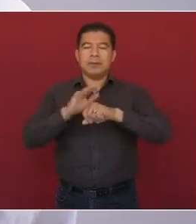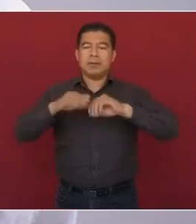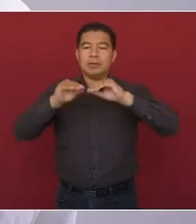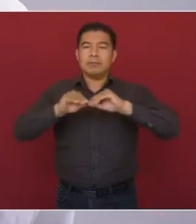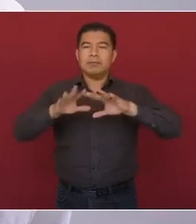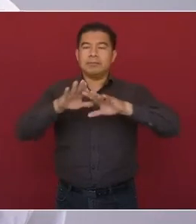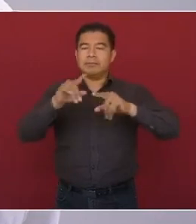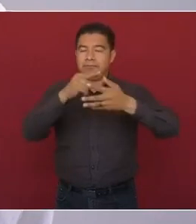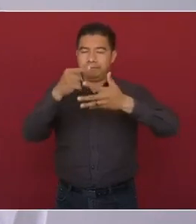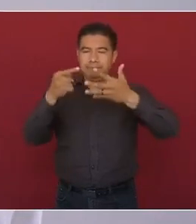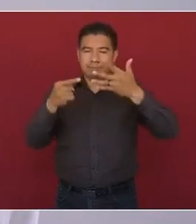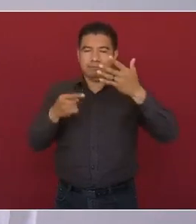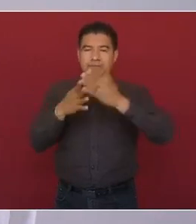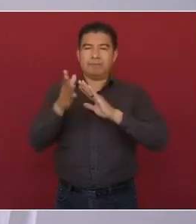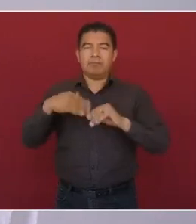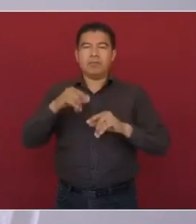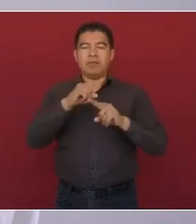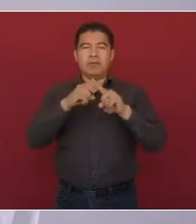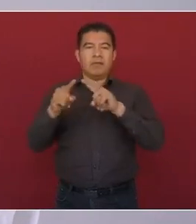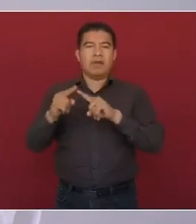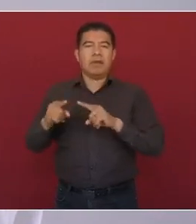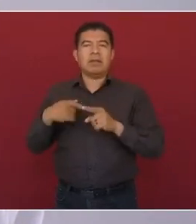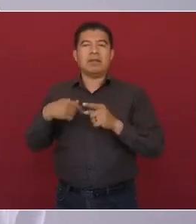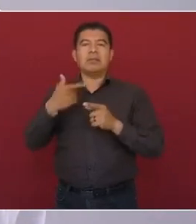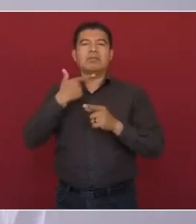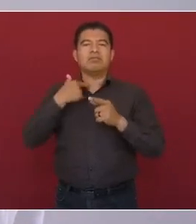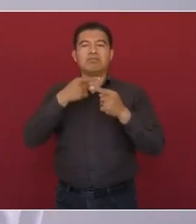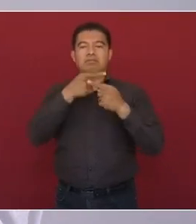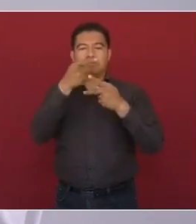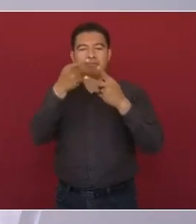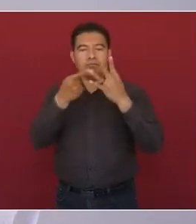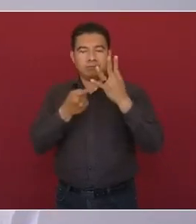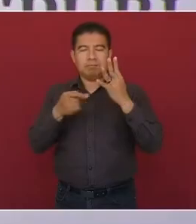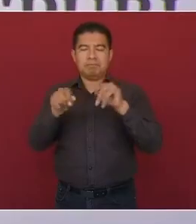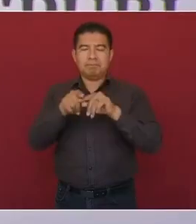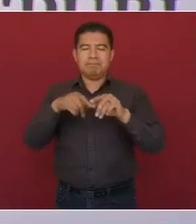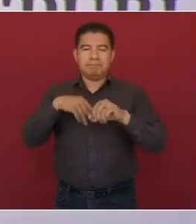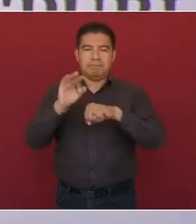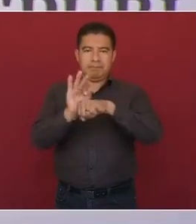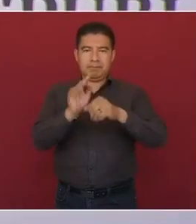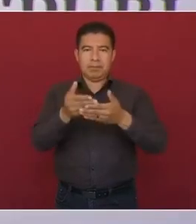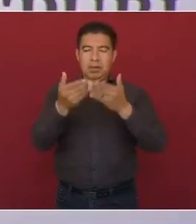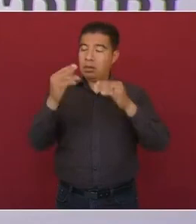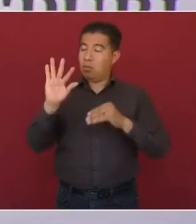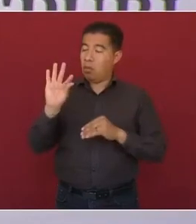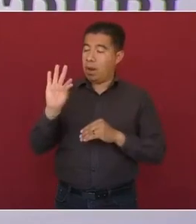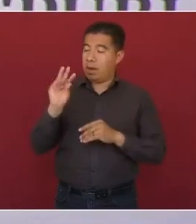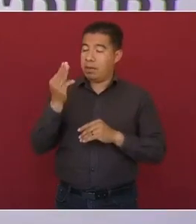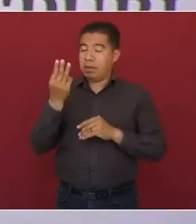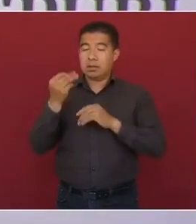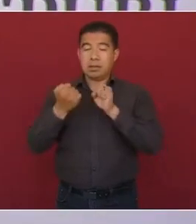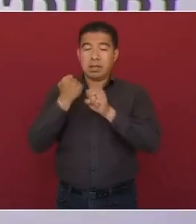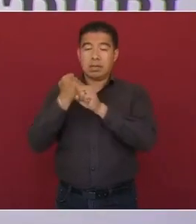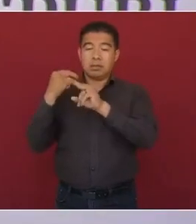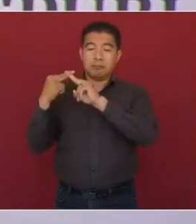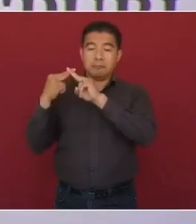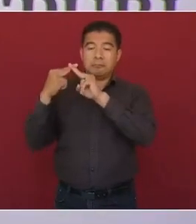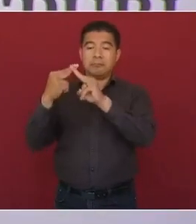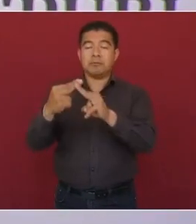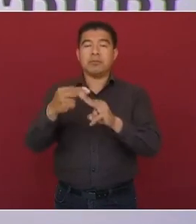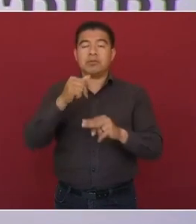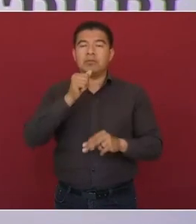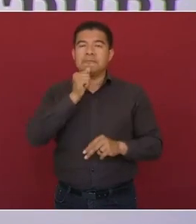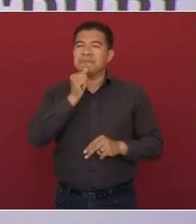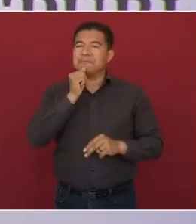años no se ponía en marcha una nueva refinería en el país, hoy a tambor batiente estamos